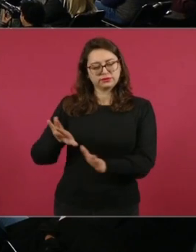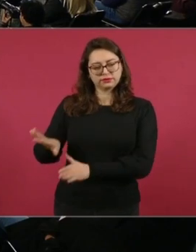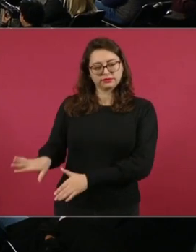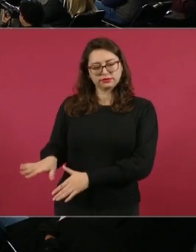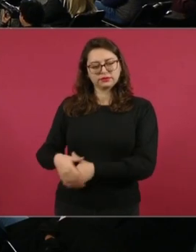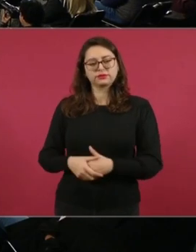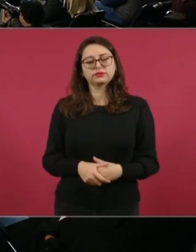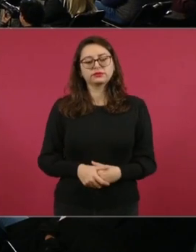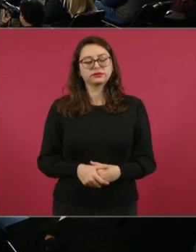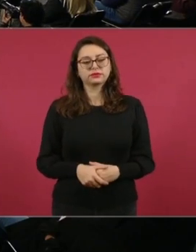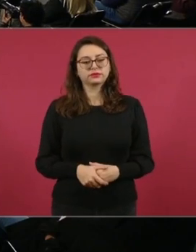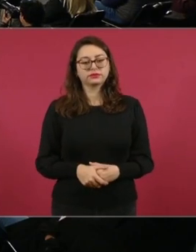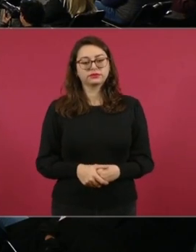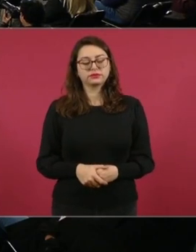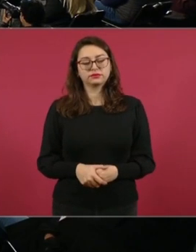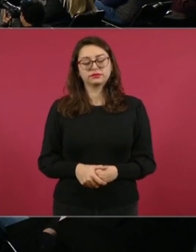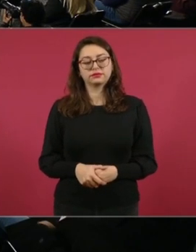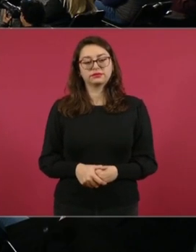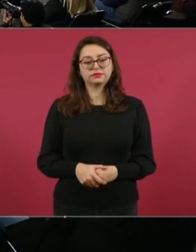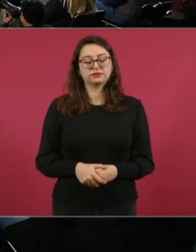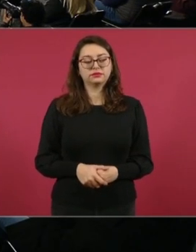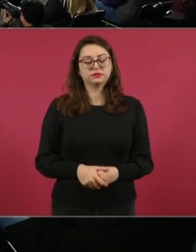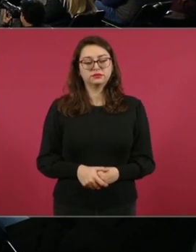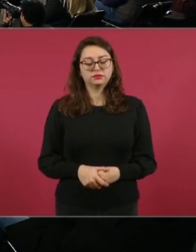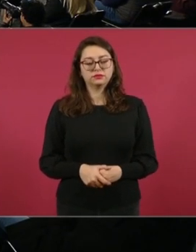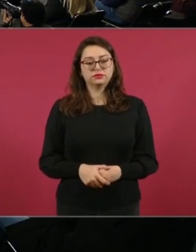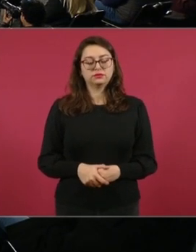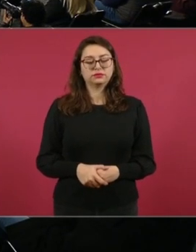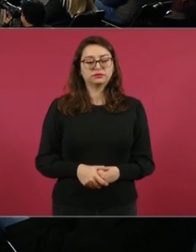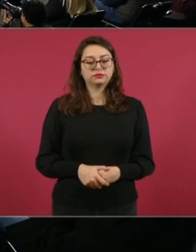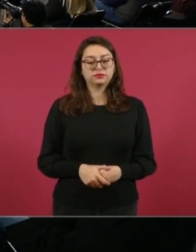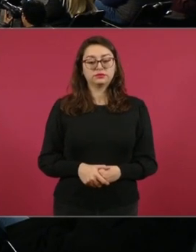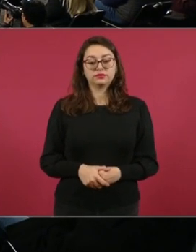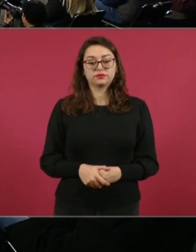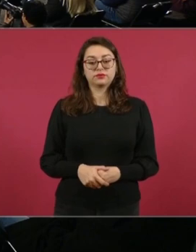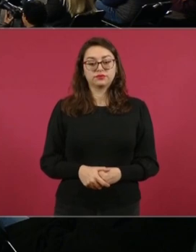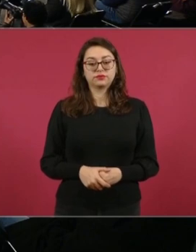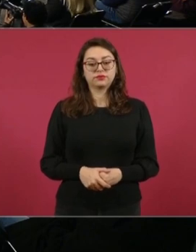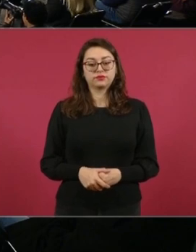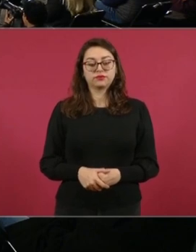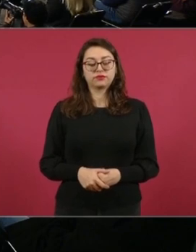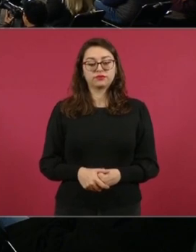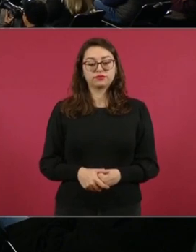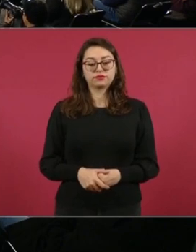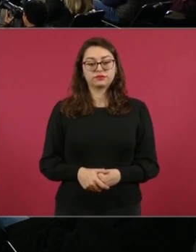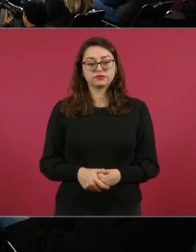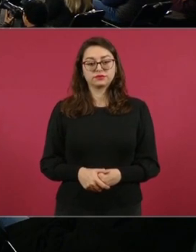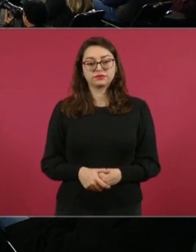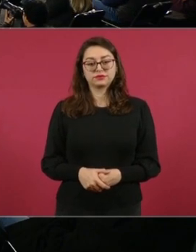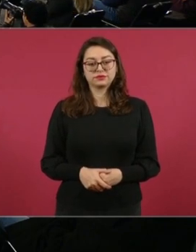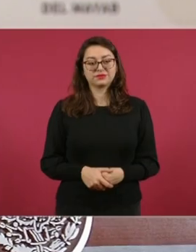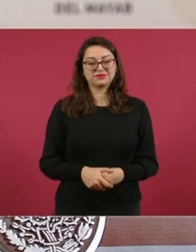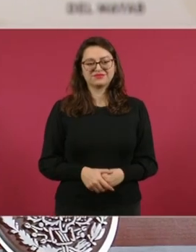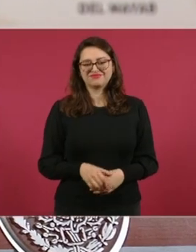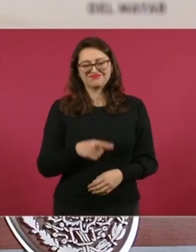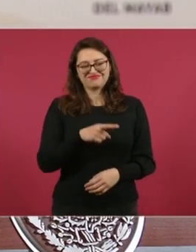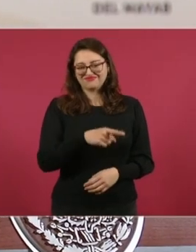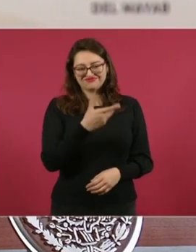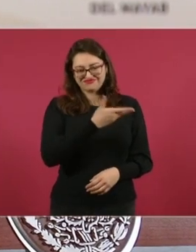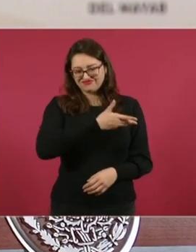No sabe lo que un tamal de masa colada,